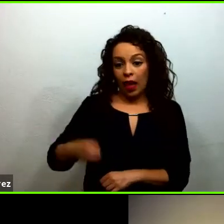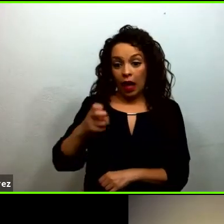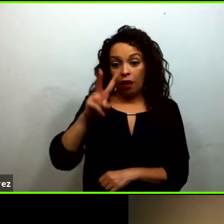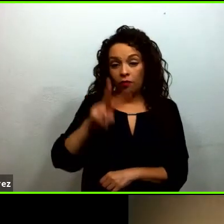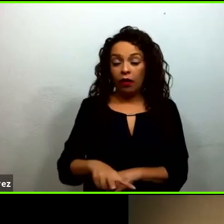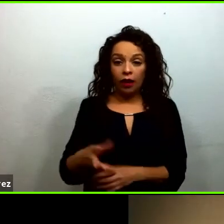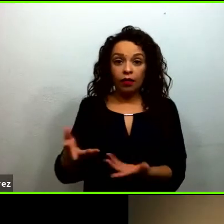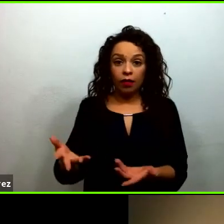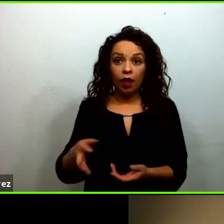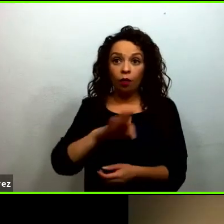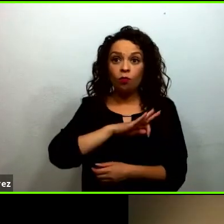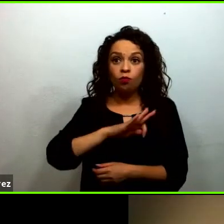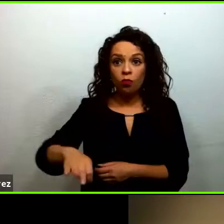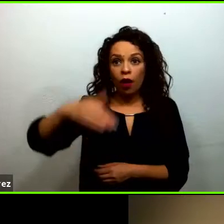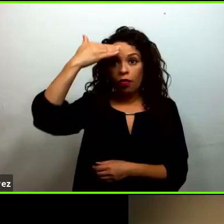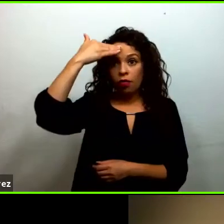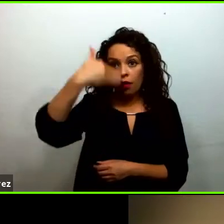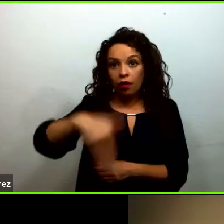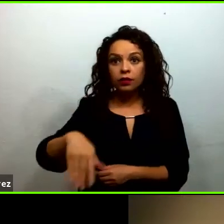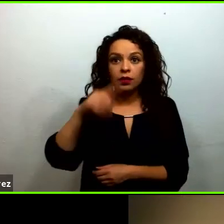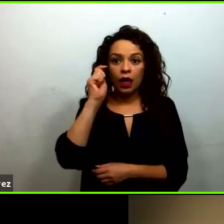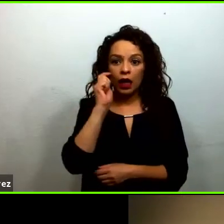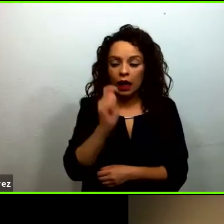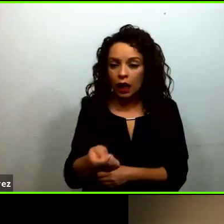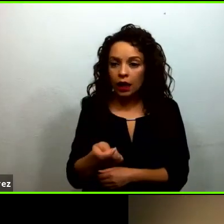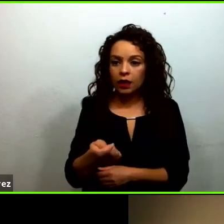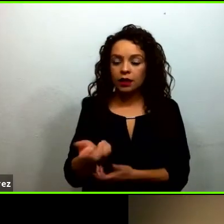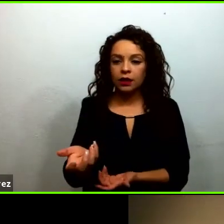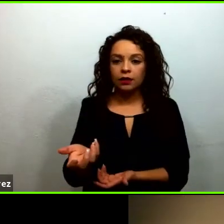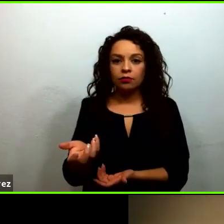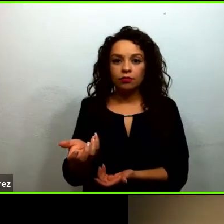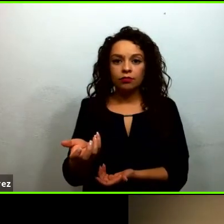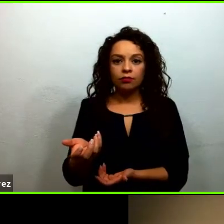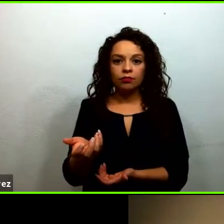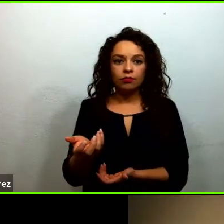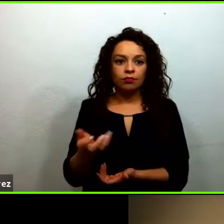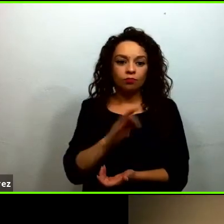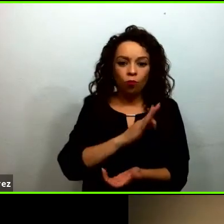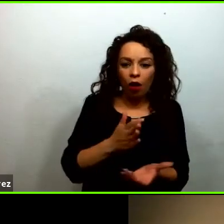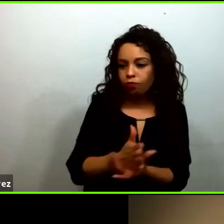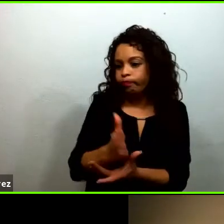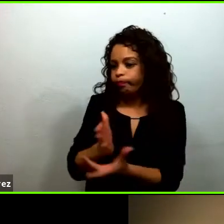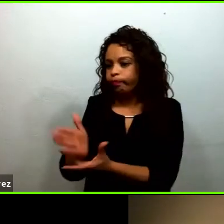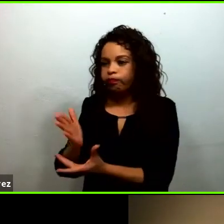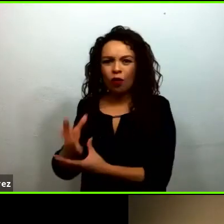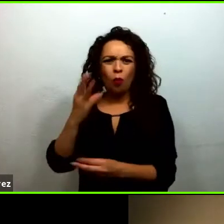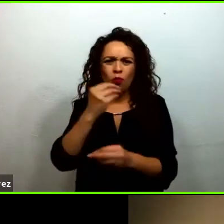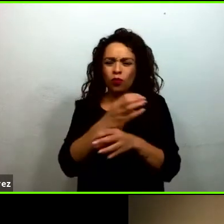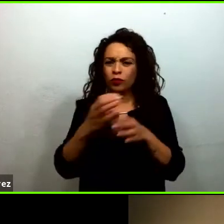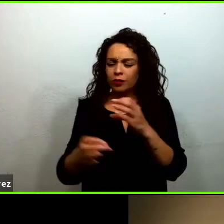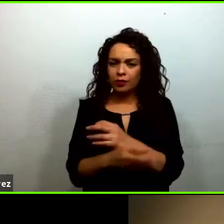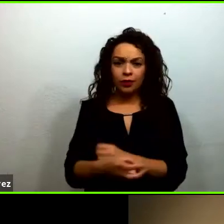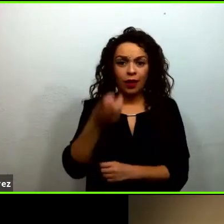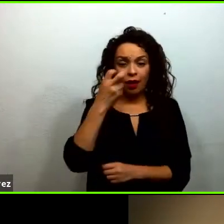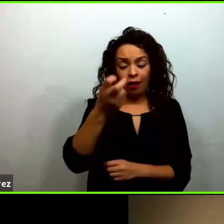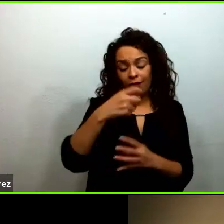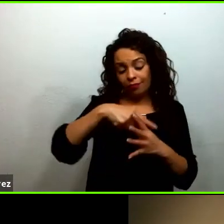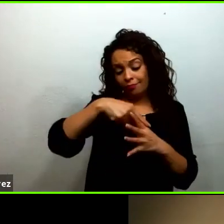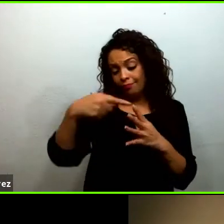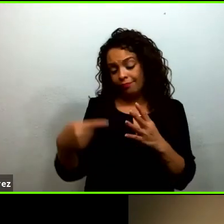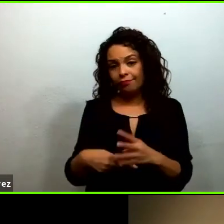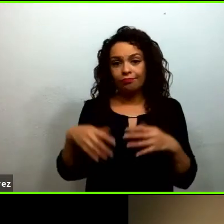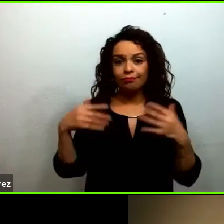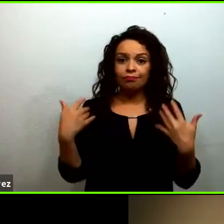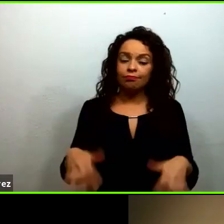lo que es el diagnóstico como el diseño de intervenciones y también muy muy relevante lo que tenía que ver tanto